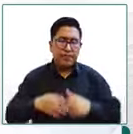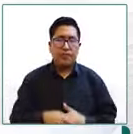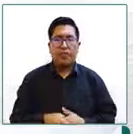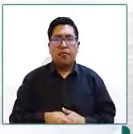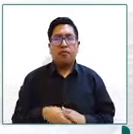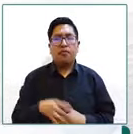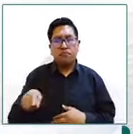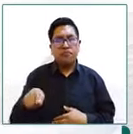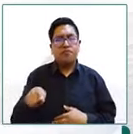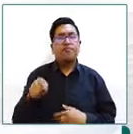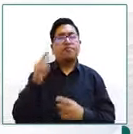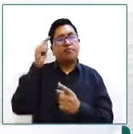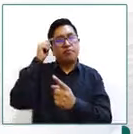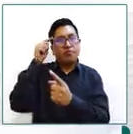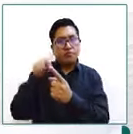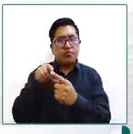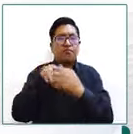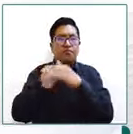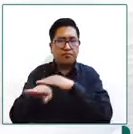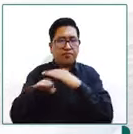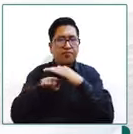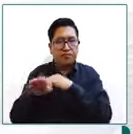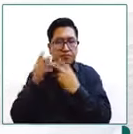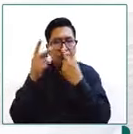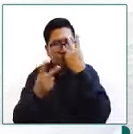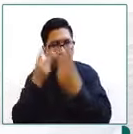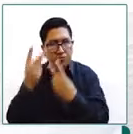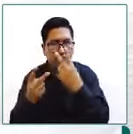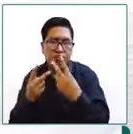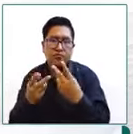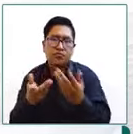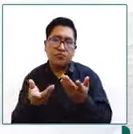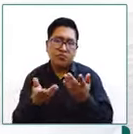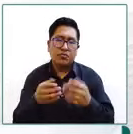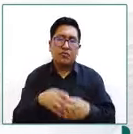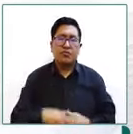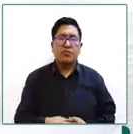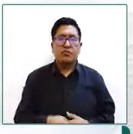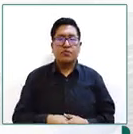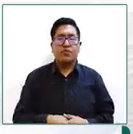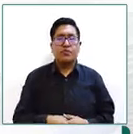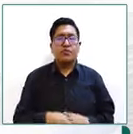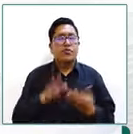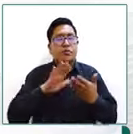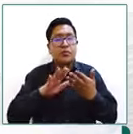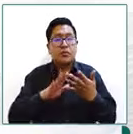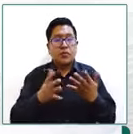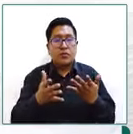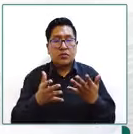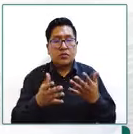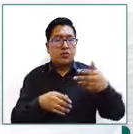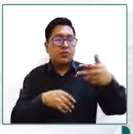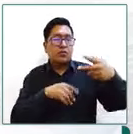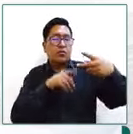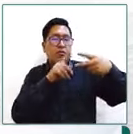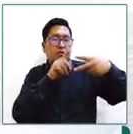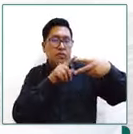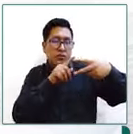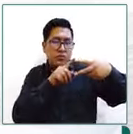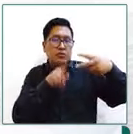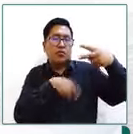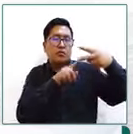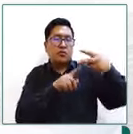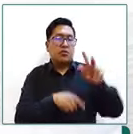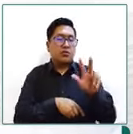reciben visitas el 31 reciben visitas el 31%